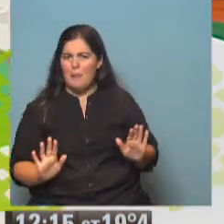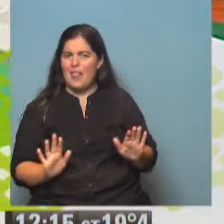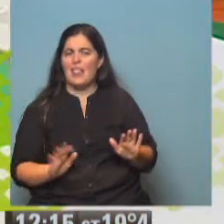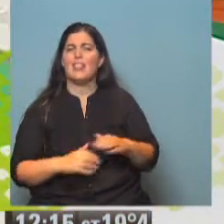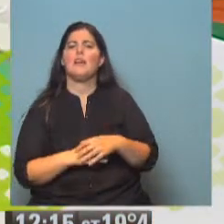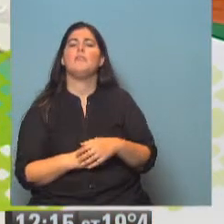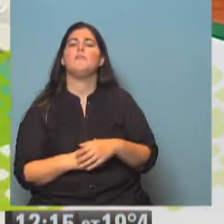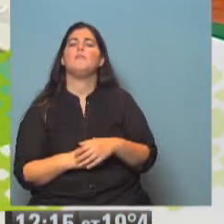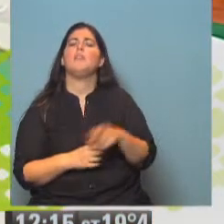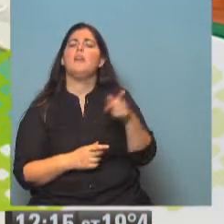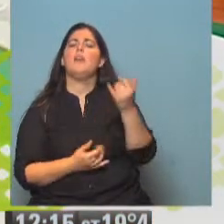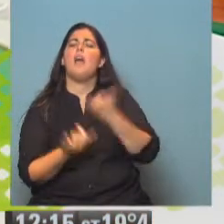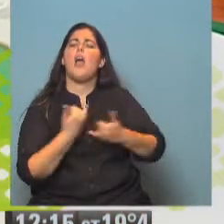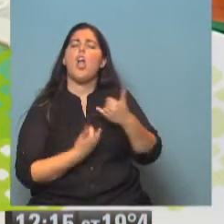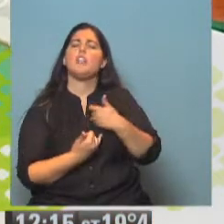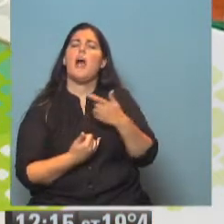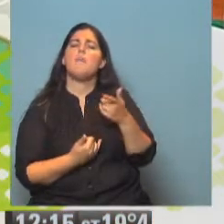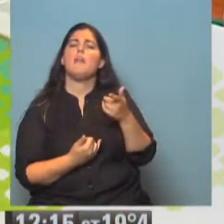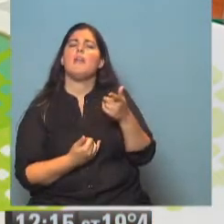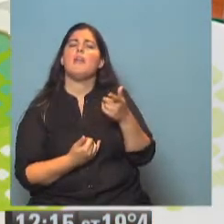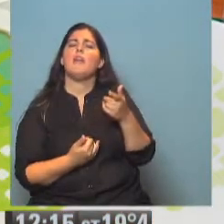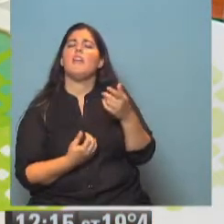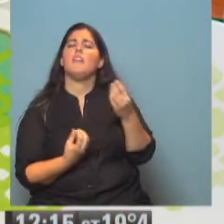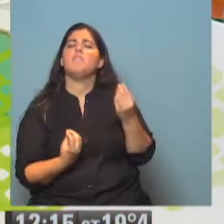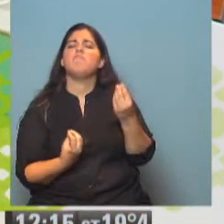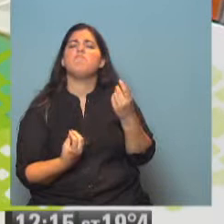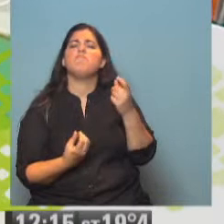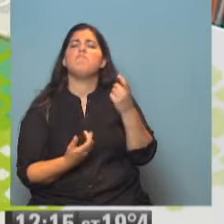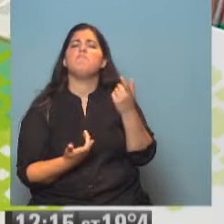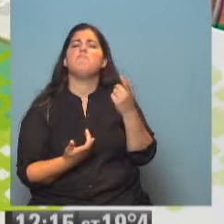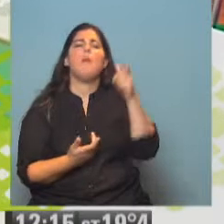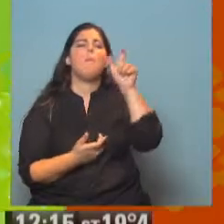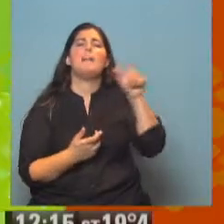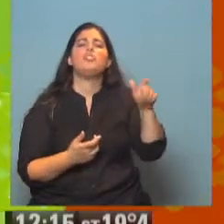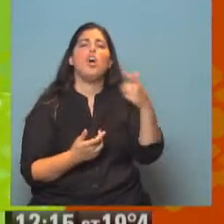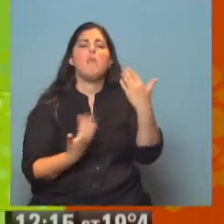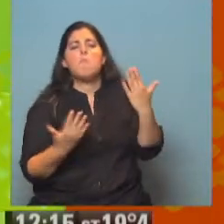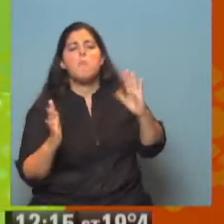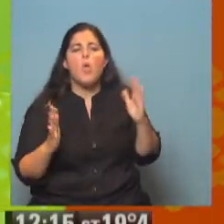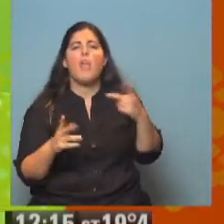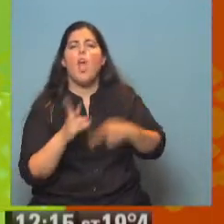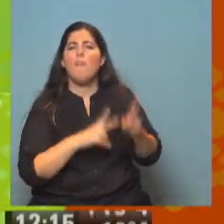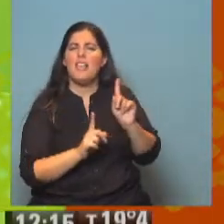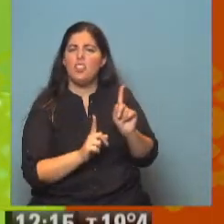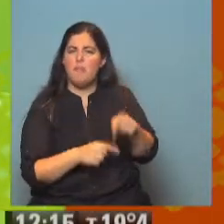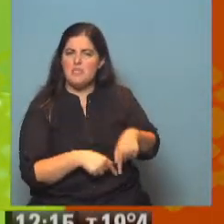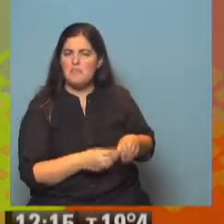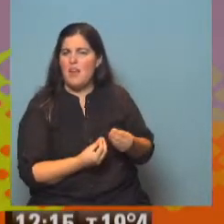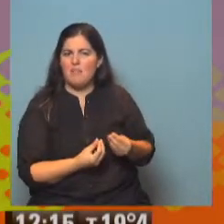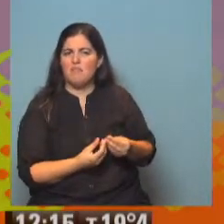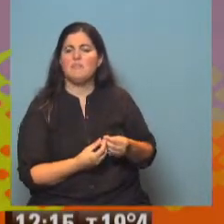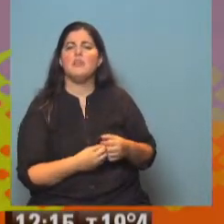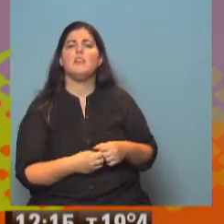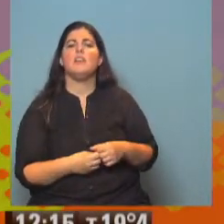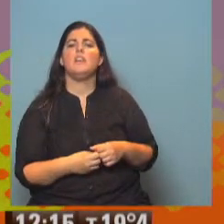De todas maneras, contame, ¿qué personas son propensas a tener esta operación quirúrgica? Bueno, en realidad